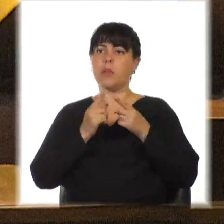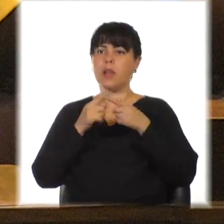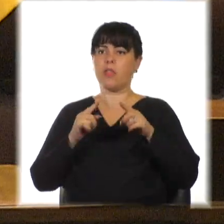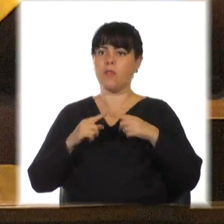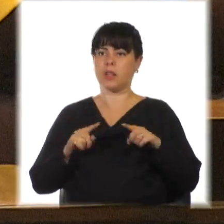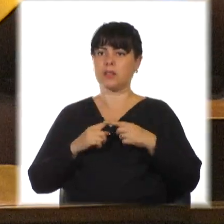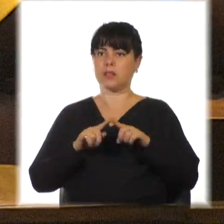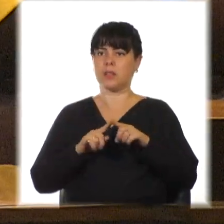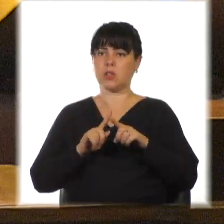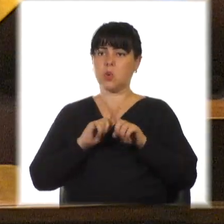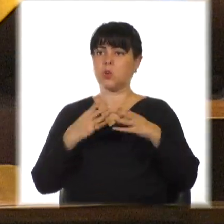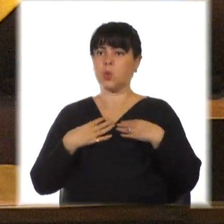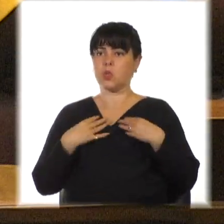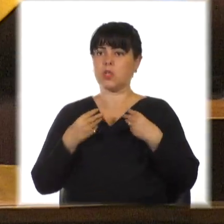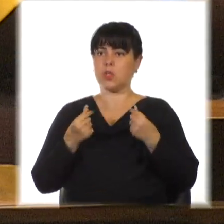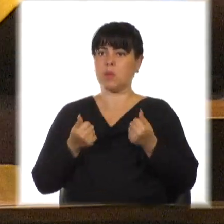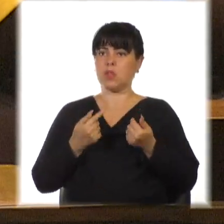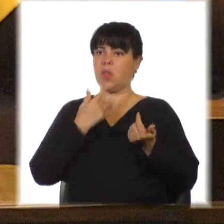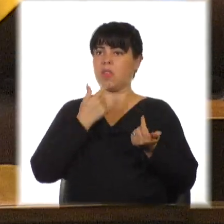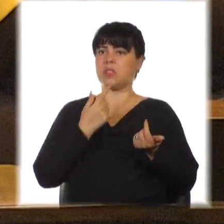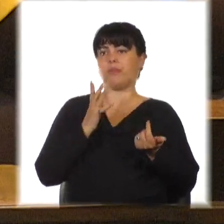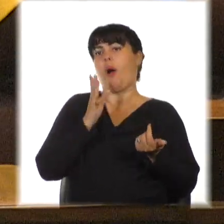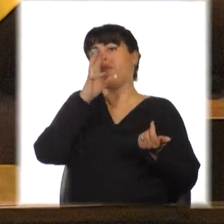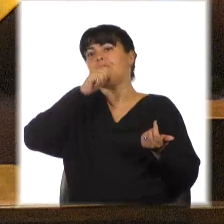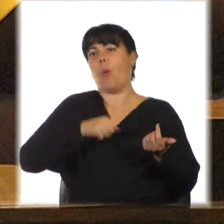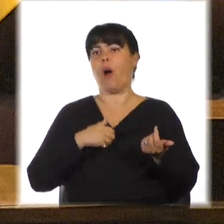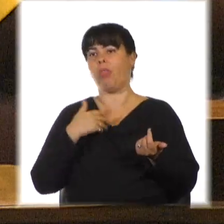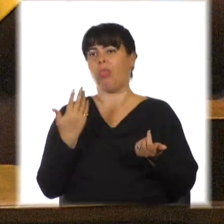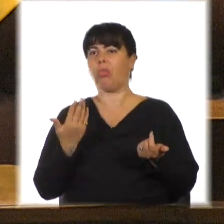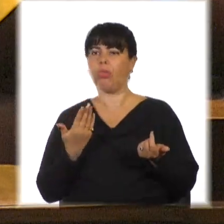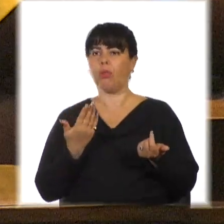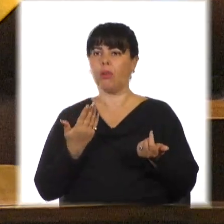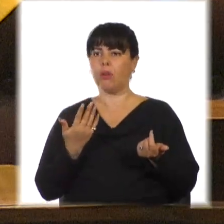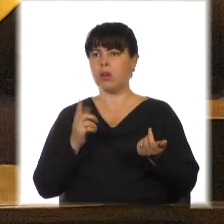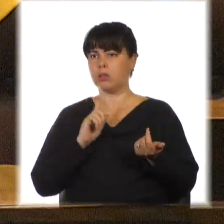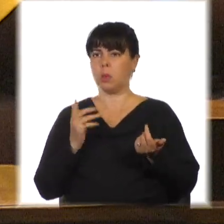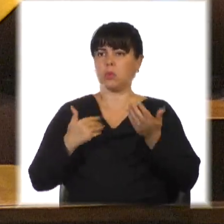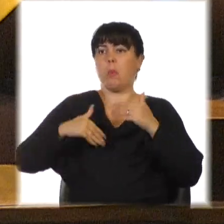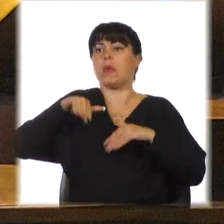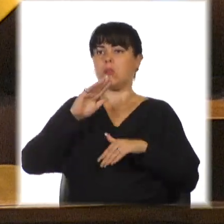Tampoco es un sentimiento de tetolero, que ni más ni menos es la arrogancia de quien se cree superior.